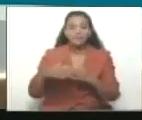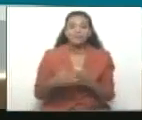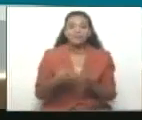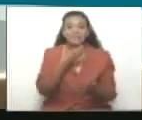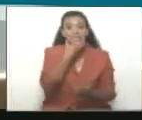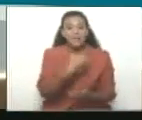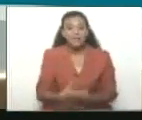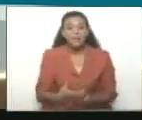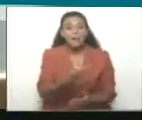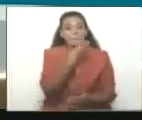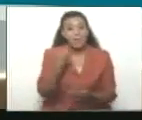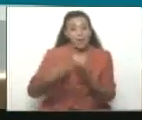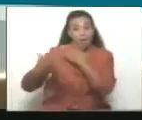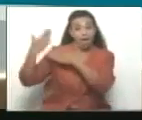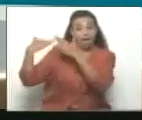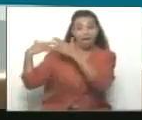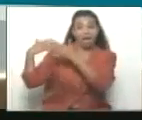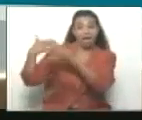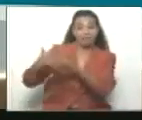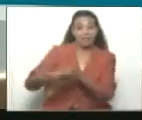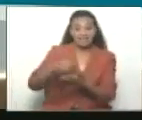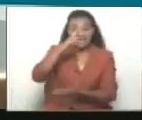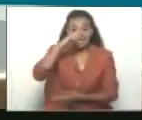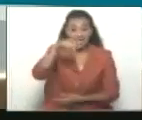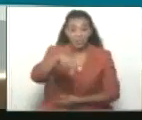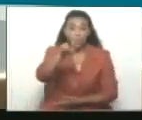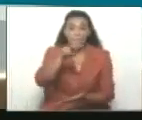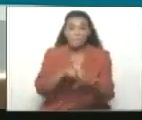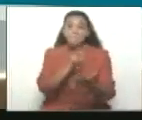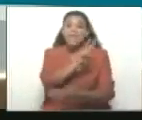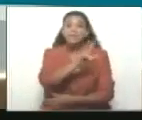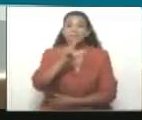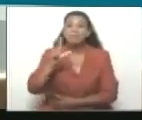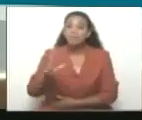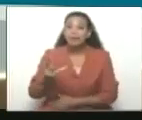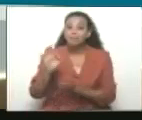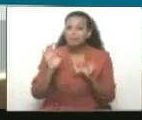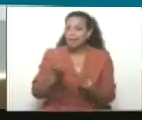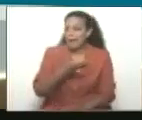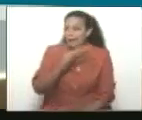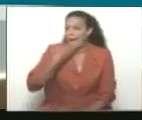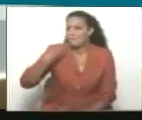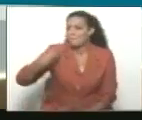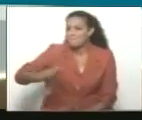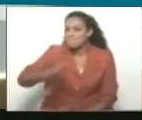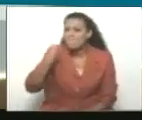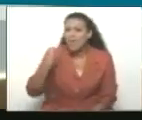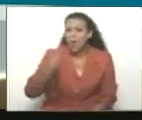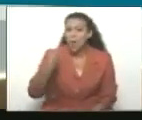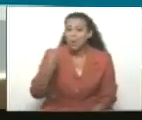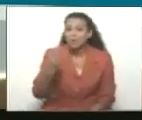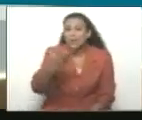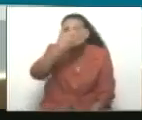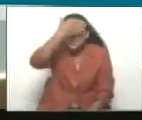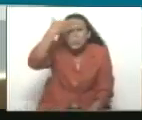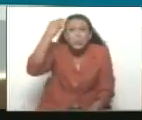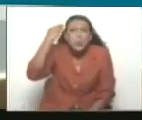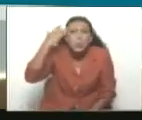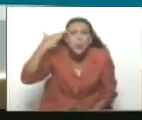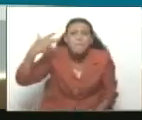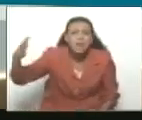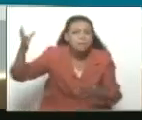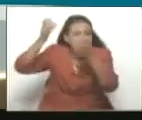cada vez mejores. Y la Navidad de este año será la mejor que jamás hayamos